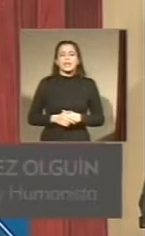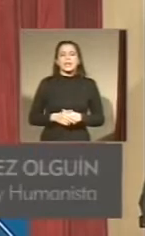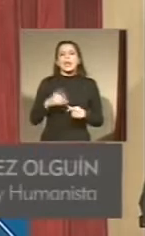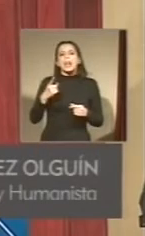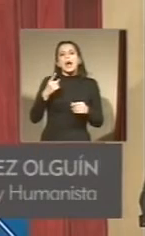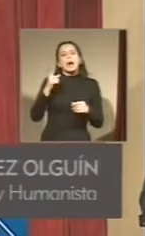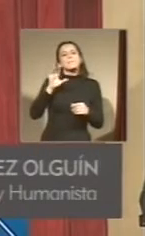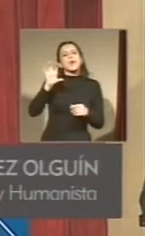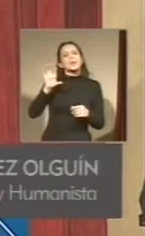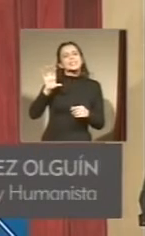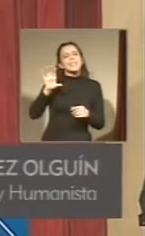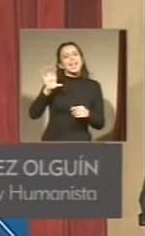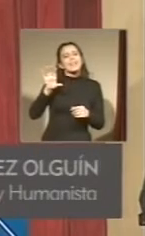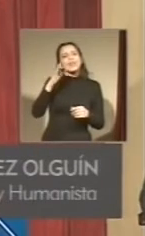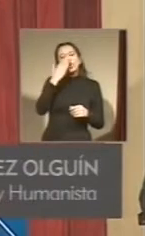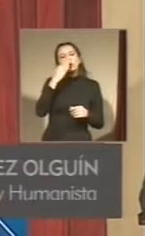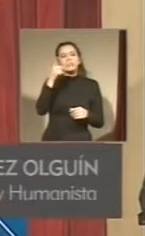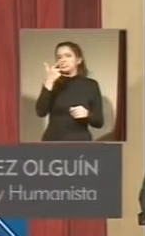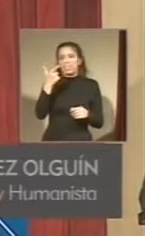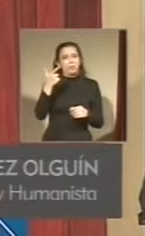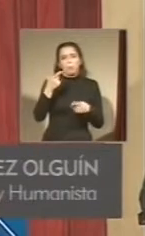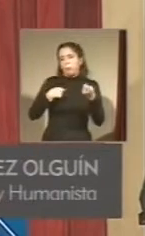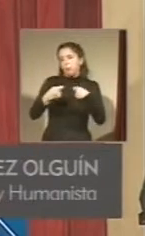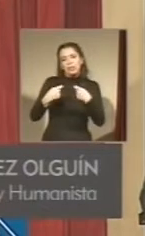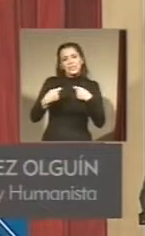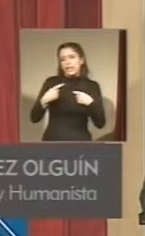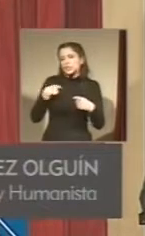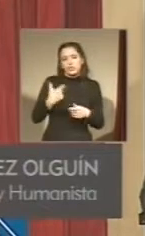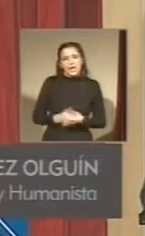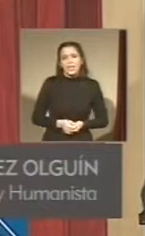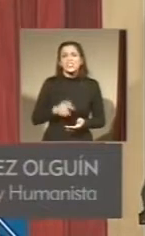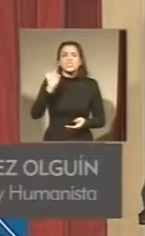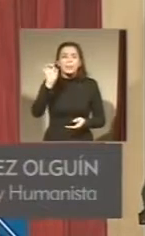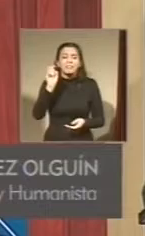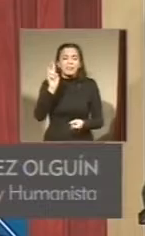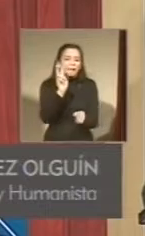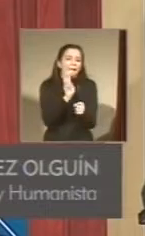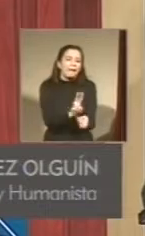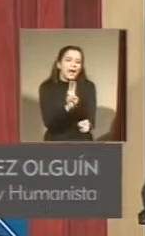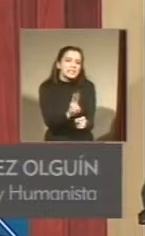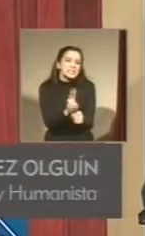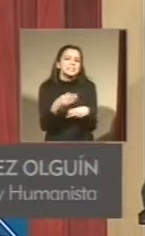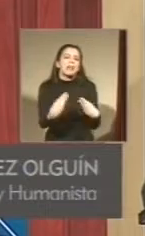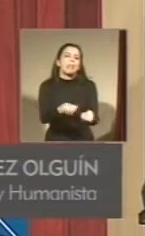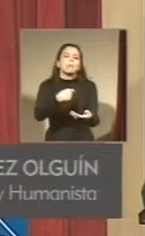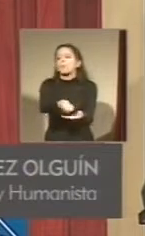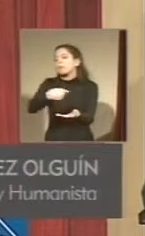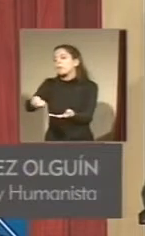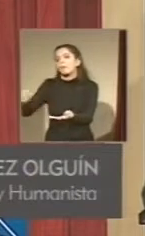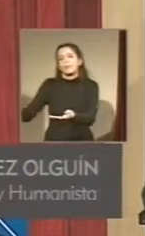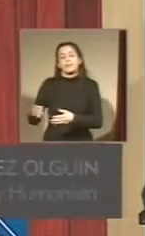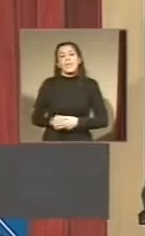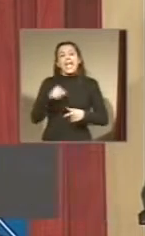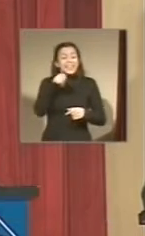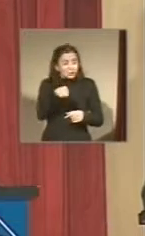sociales tiene asintencialismo asintencialismo que no va al fondo de los problemas y no resuelve los problemas sociales y esto es así